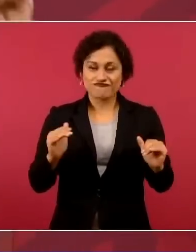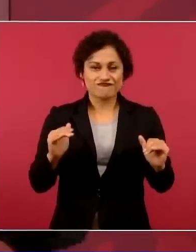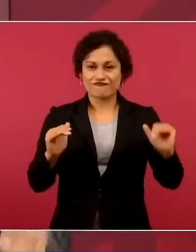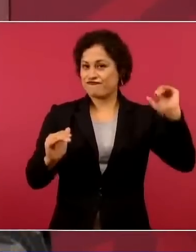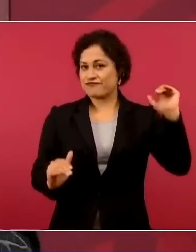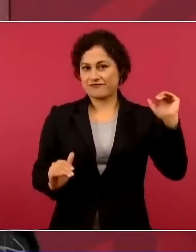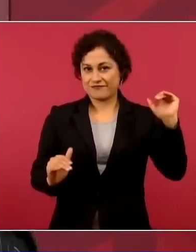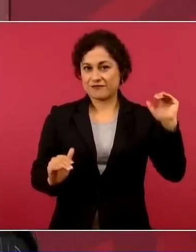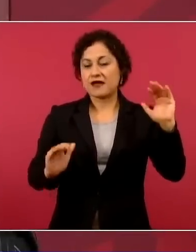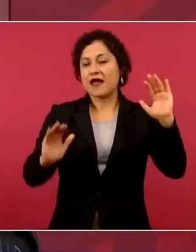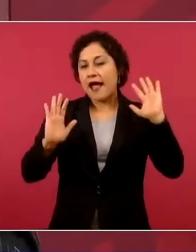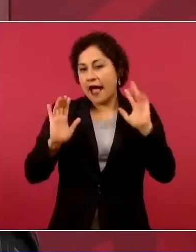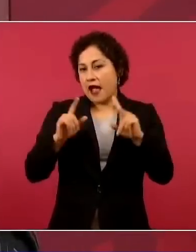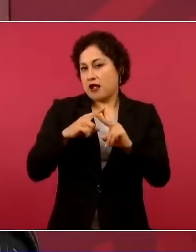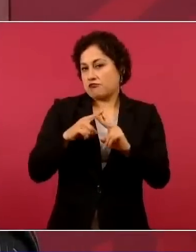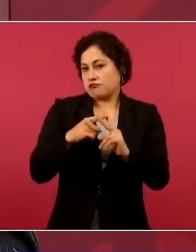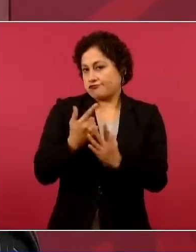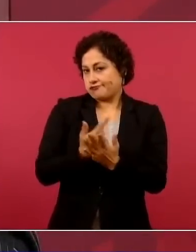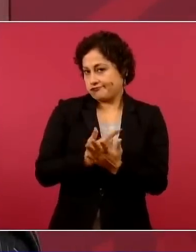lo cuantitativo.